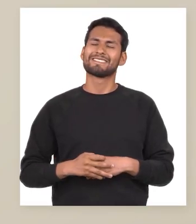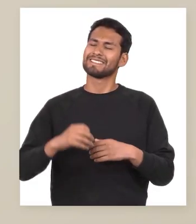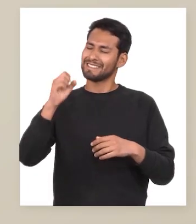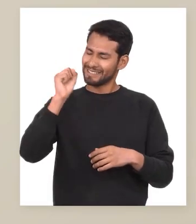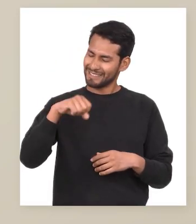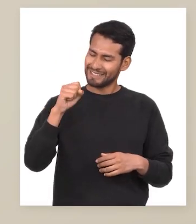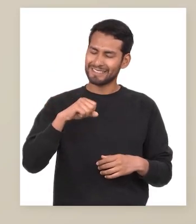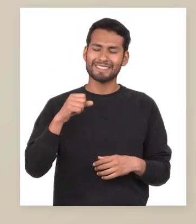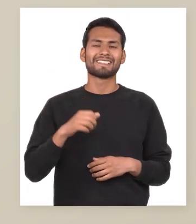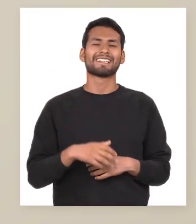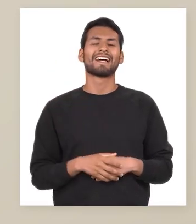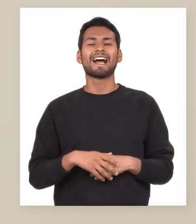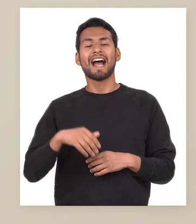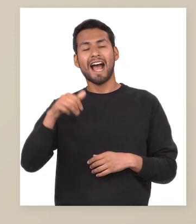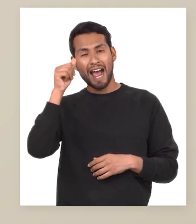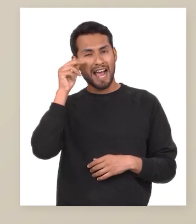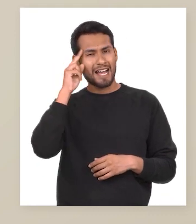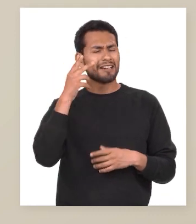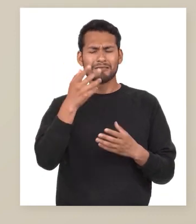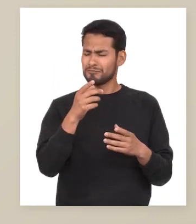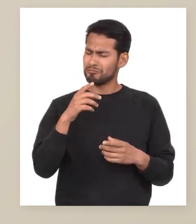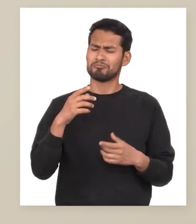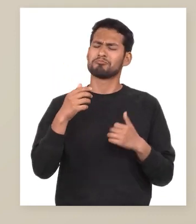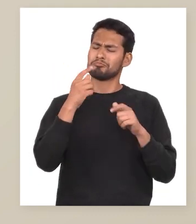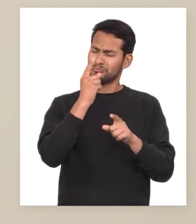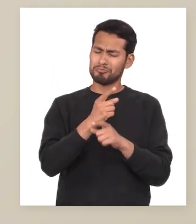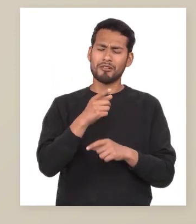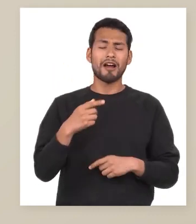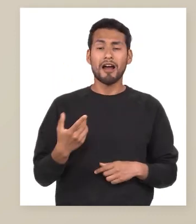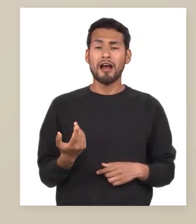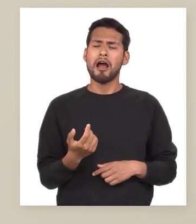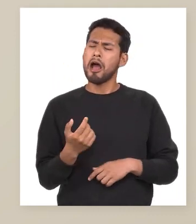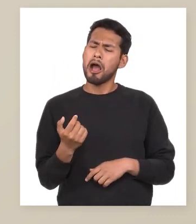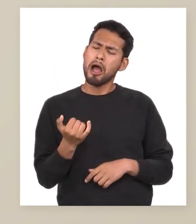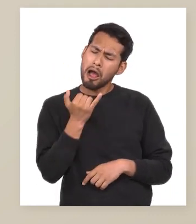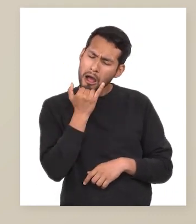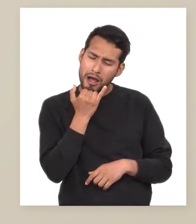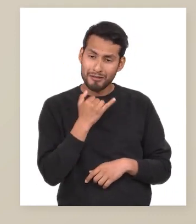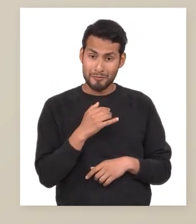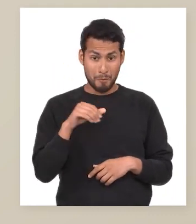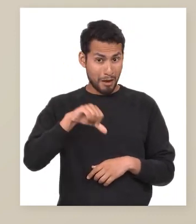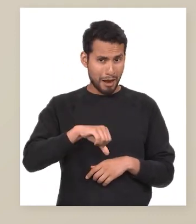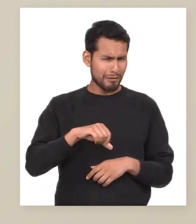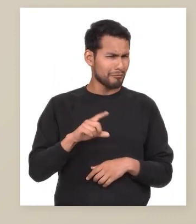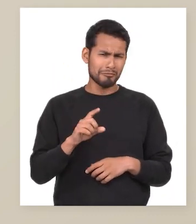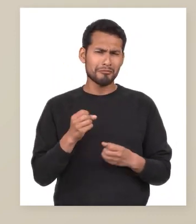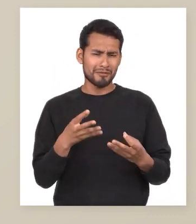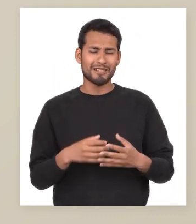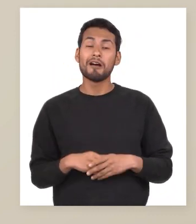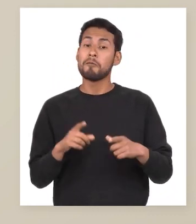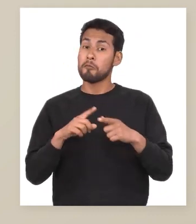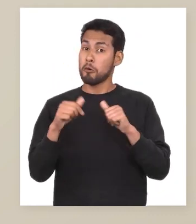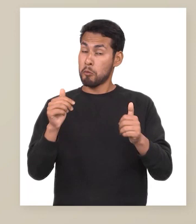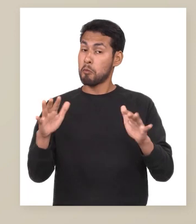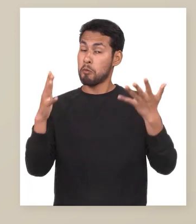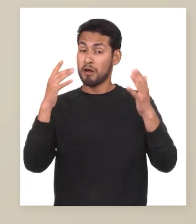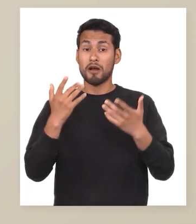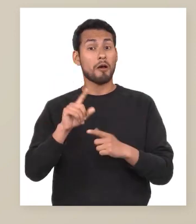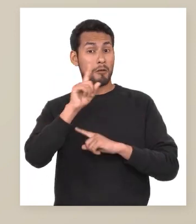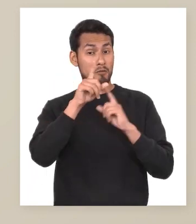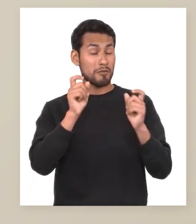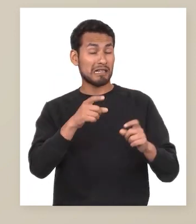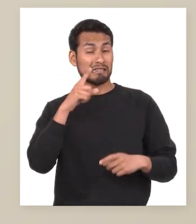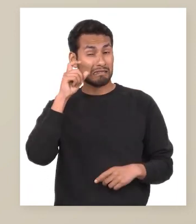Así es, Ángel No es malo equivocarse Sin embargo, los felicito nuevamente Porque pese a que fue una pregunta